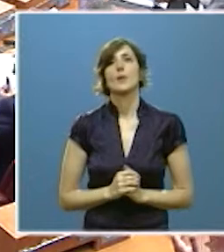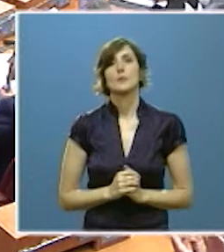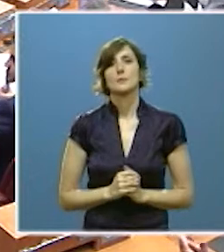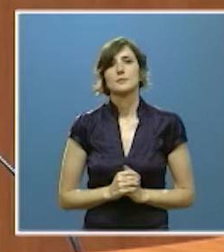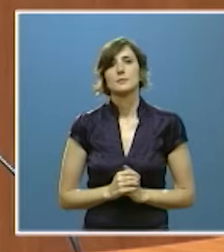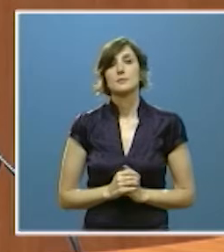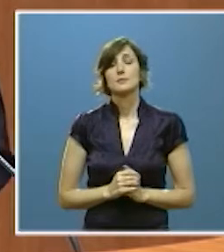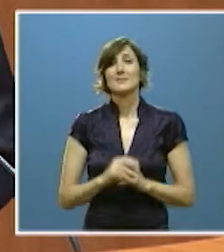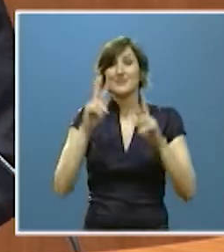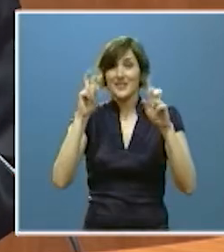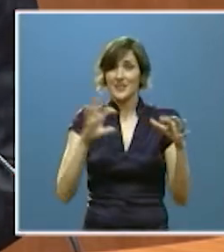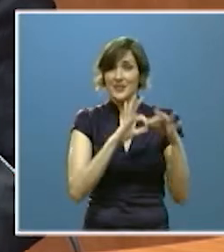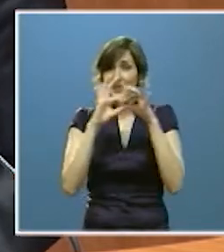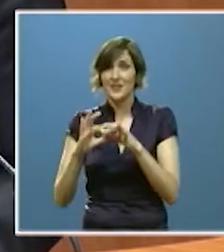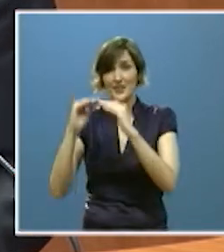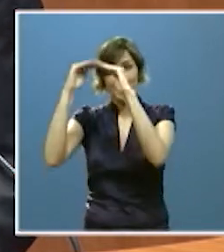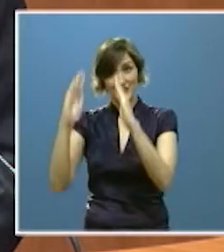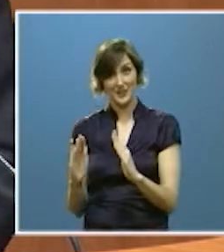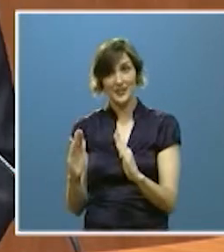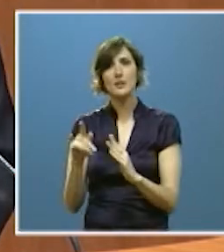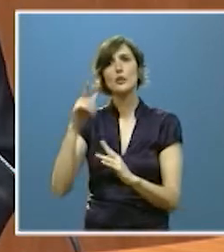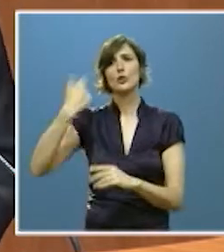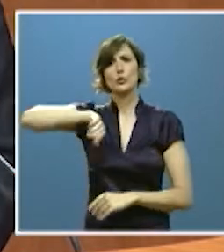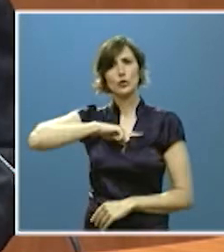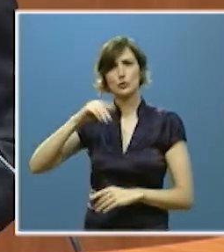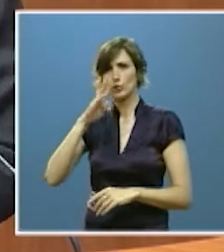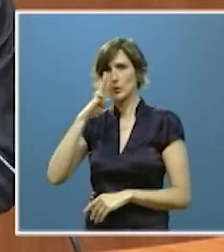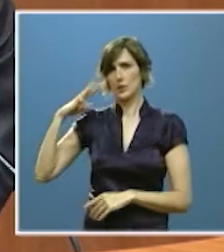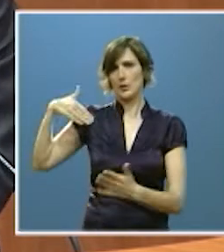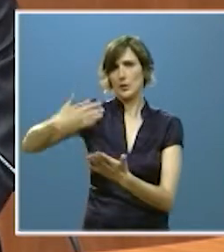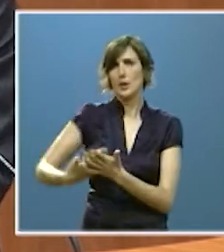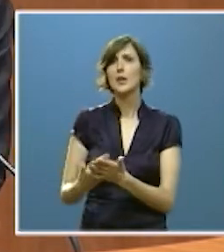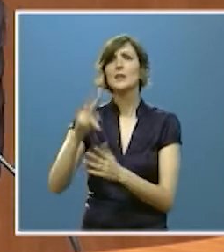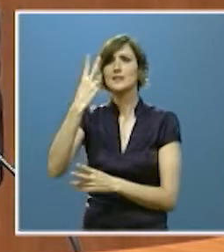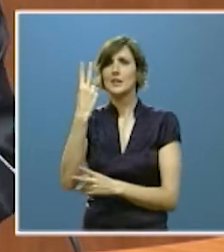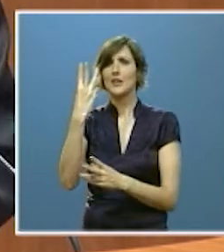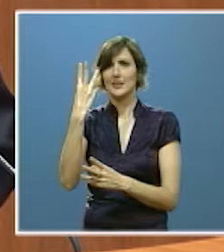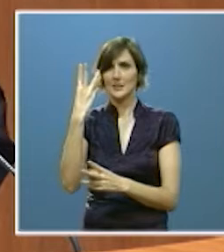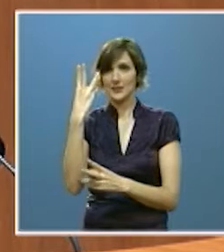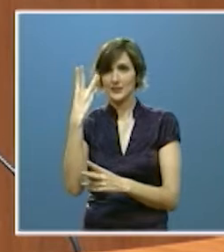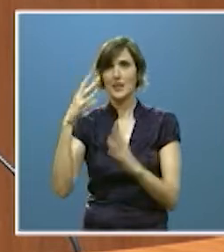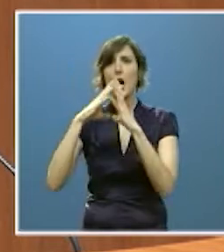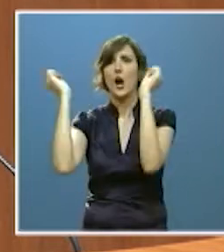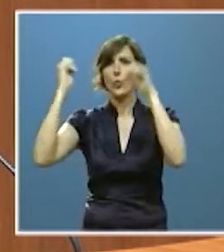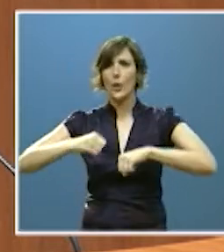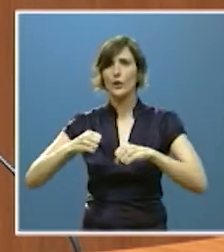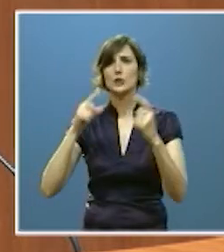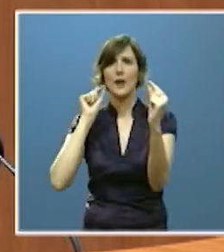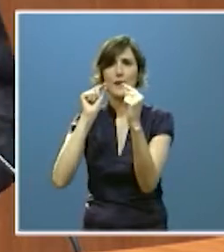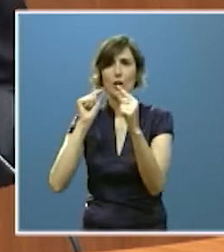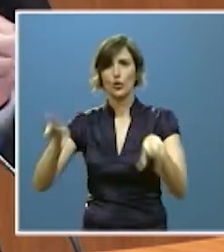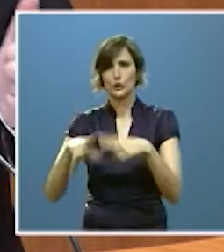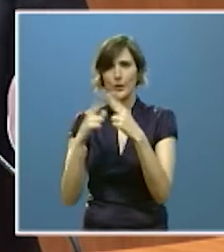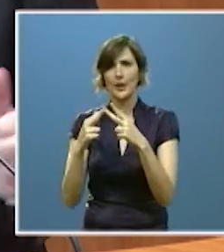con relación a la política de vivienda hemos alcanzado en la legislatura tres acuerdos del diálogo social cabe destacar tres aspectos